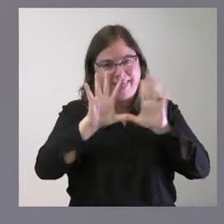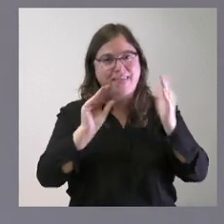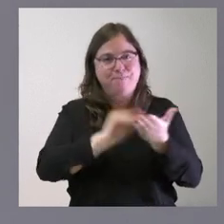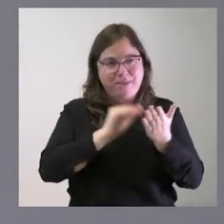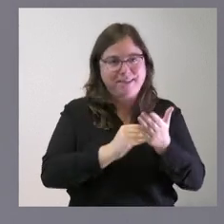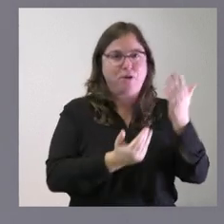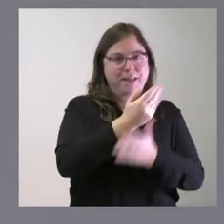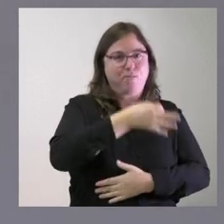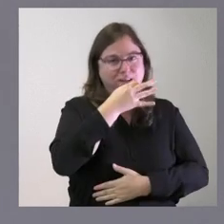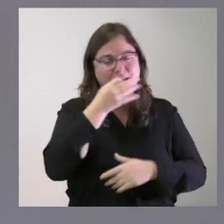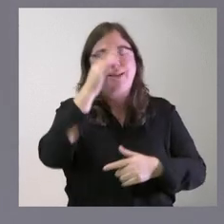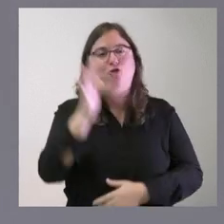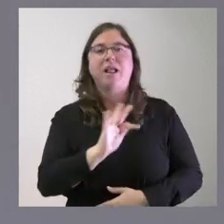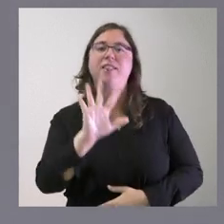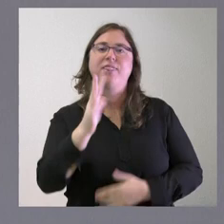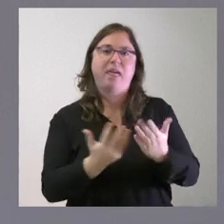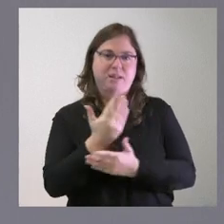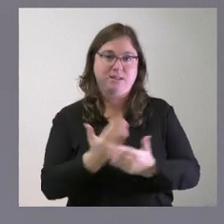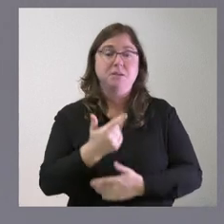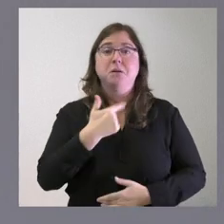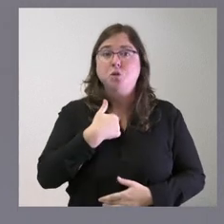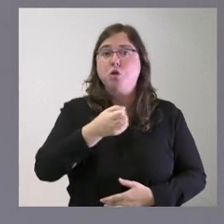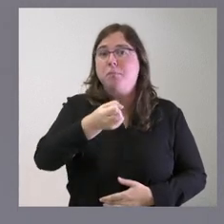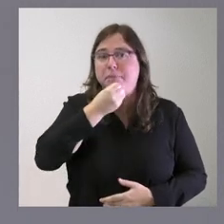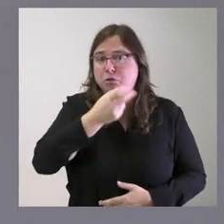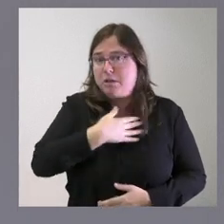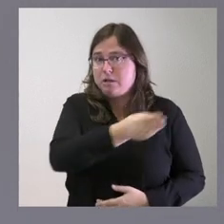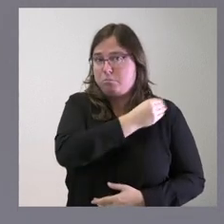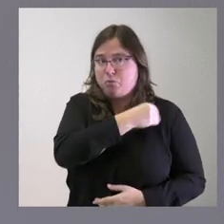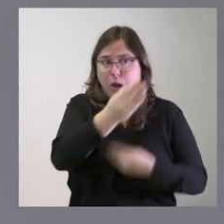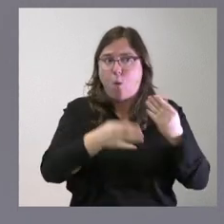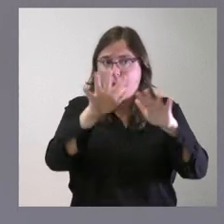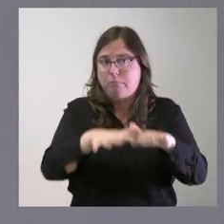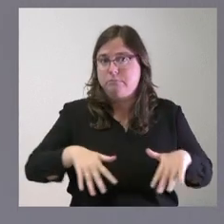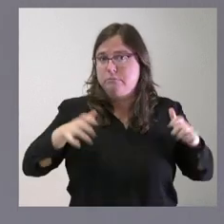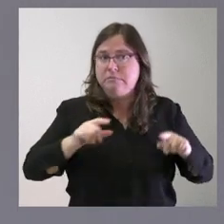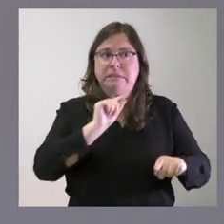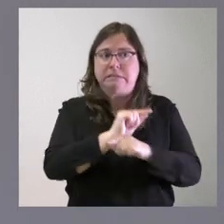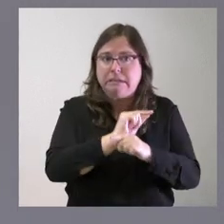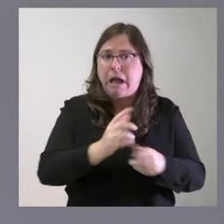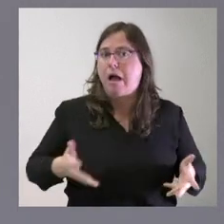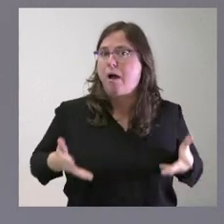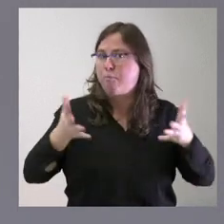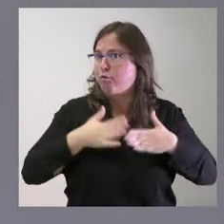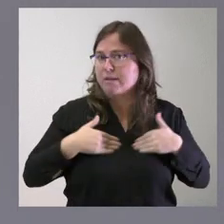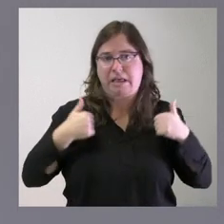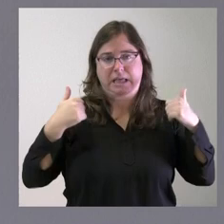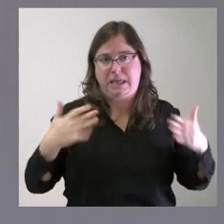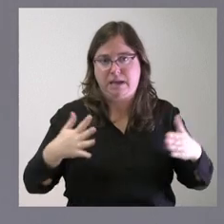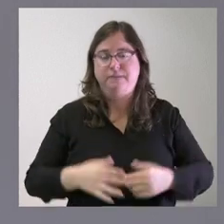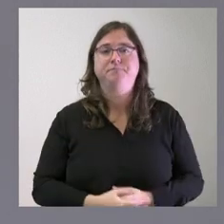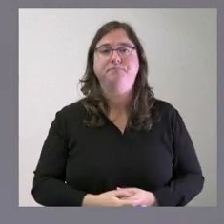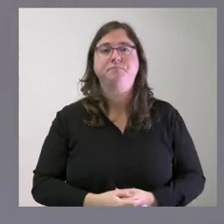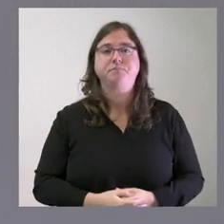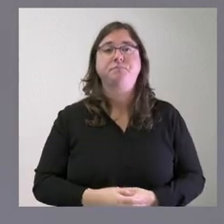que nos quiera hacer la oposición en términos de planteamiento lo podrá hacer con toda seguridad las críticas y las aportaciones como las que se